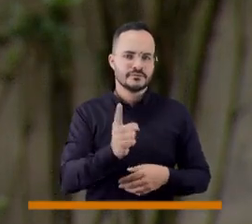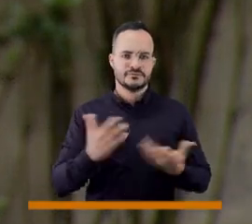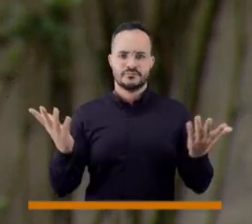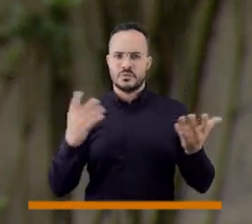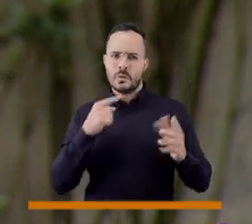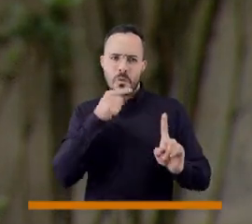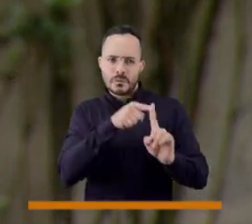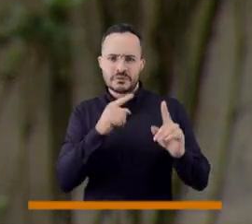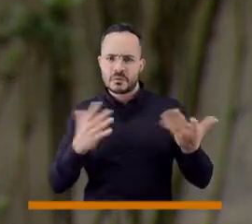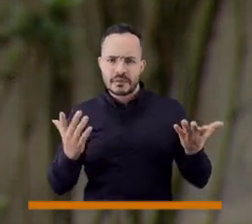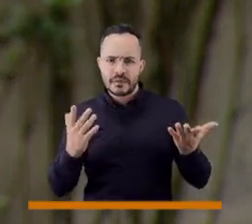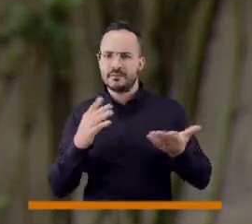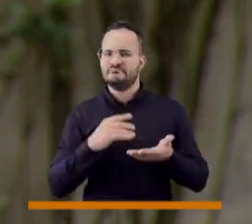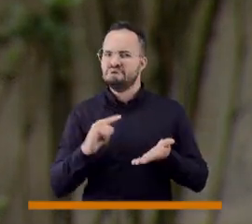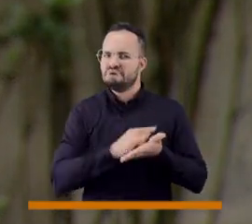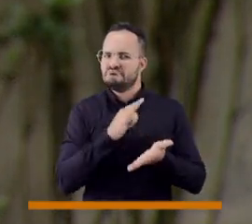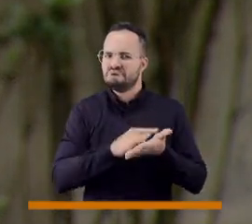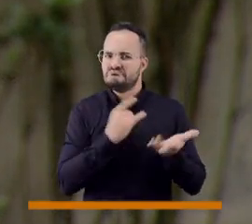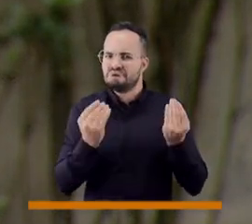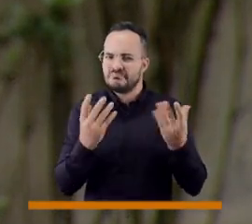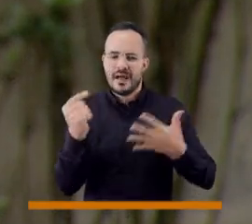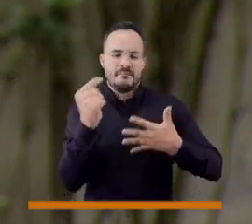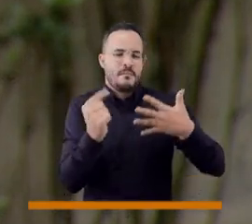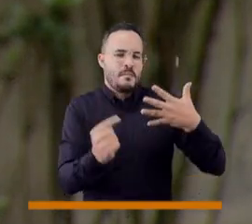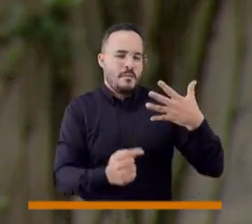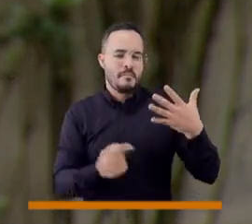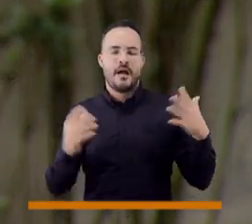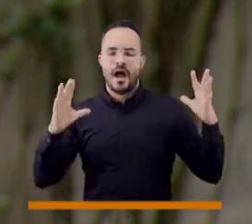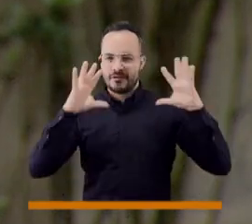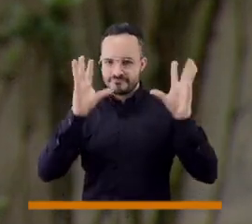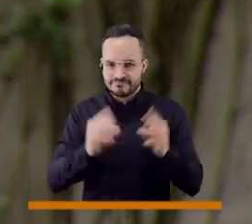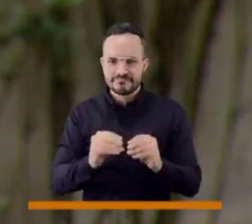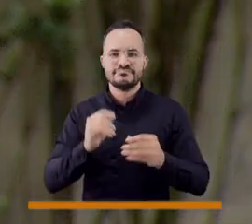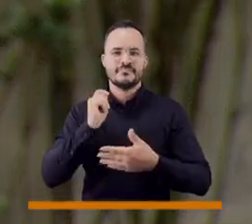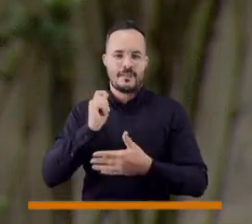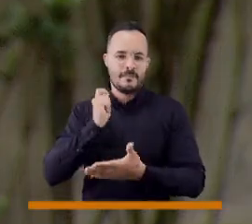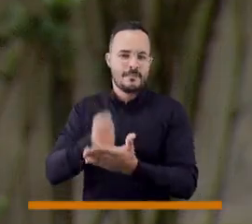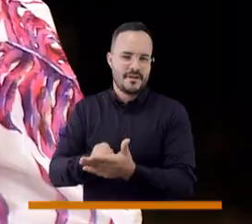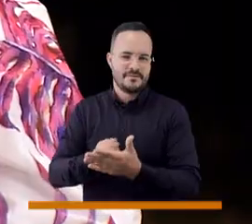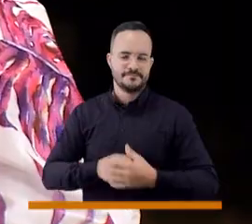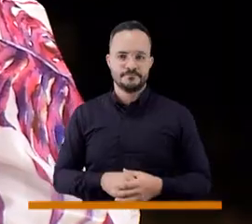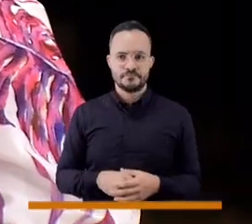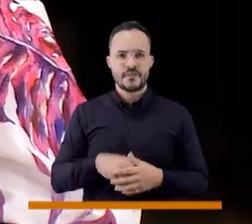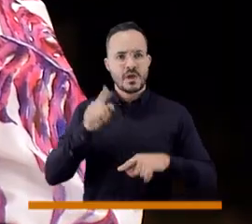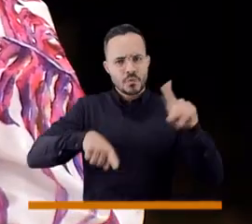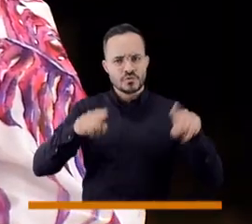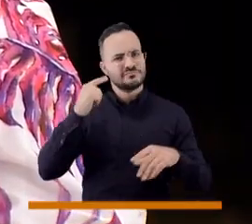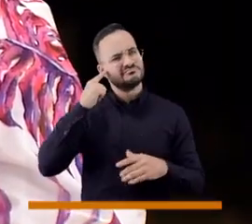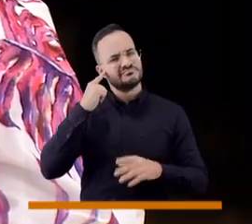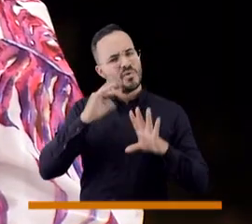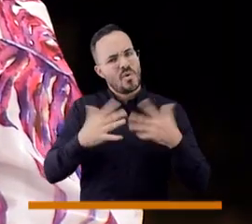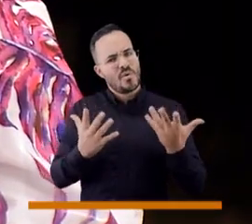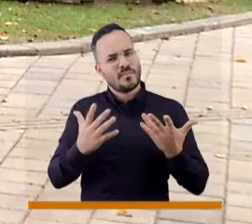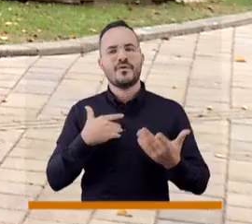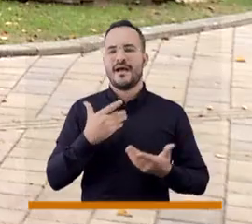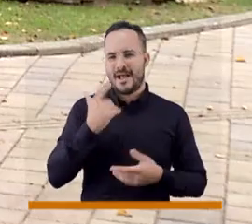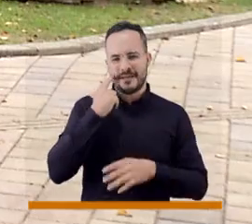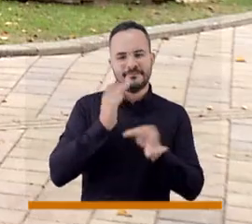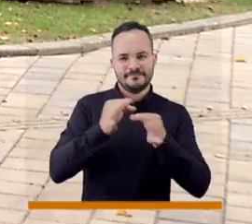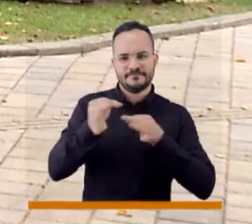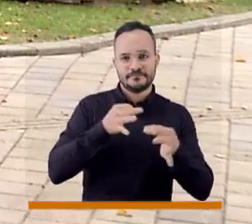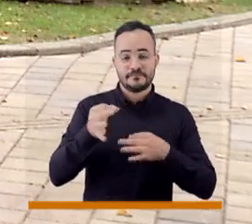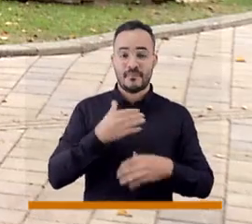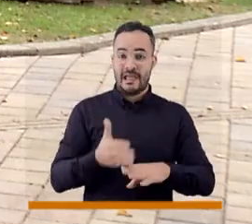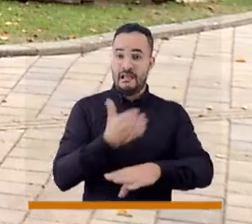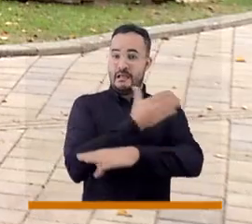Hay varias. ¿Cómo se calcula el impuesto predial en Medellín? Es algo que muchos se preguntan. Se calcula con base en el avalúo